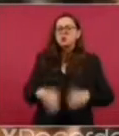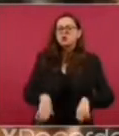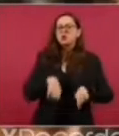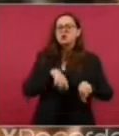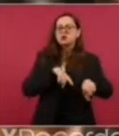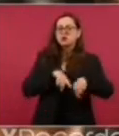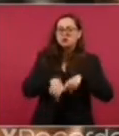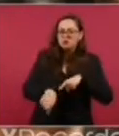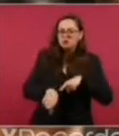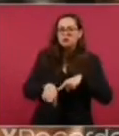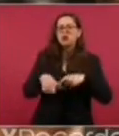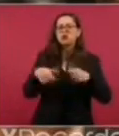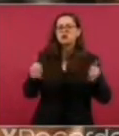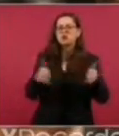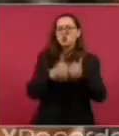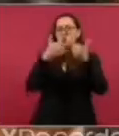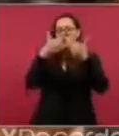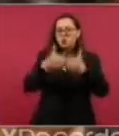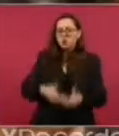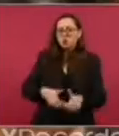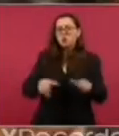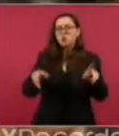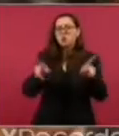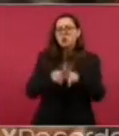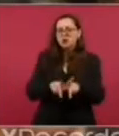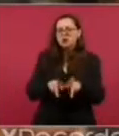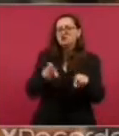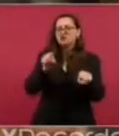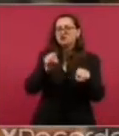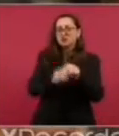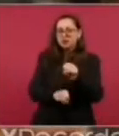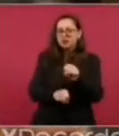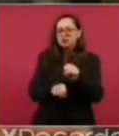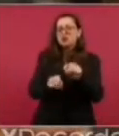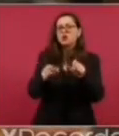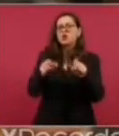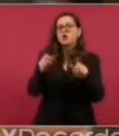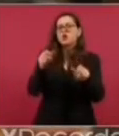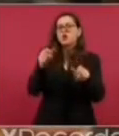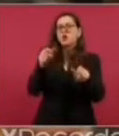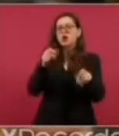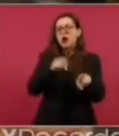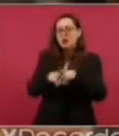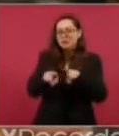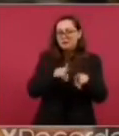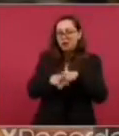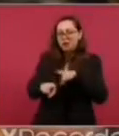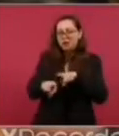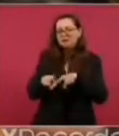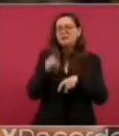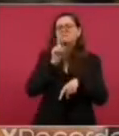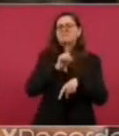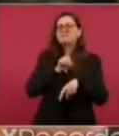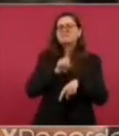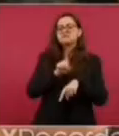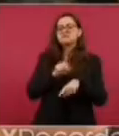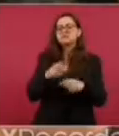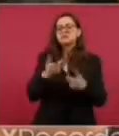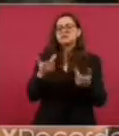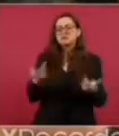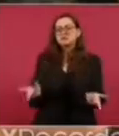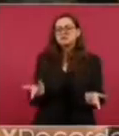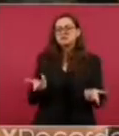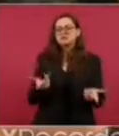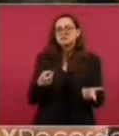hermanos, concuños, primos, sobrinos, hermanas y todos los